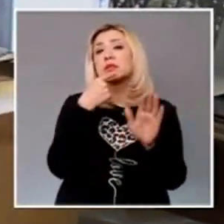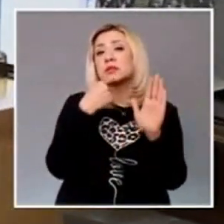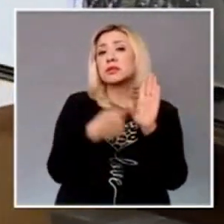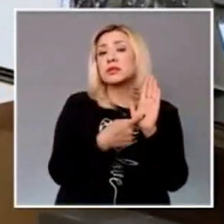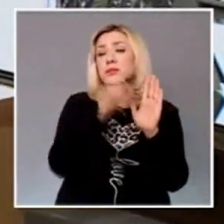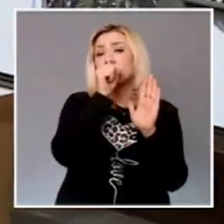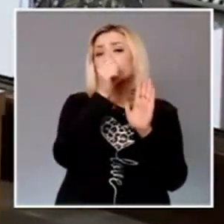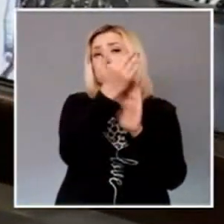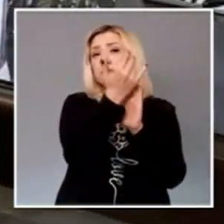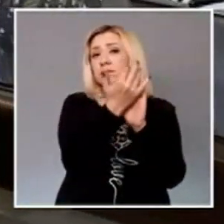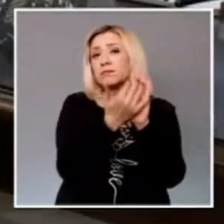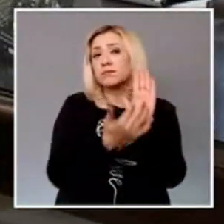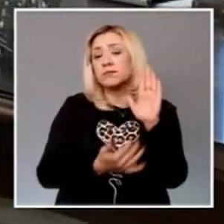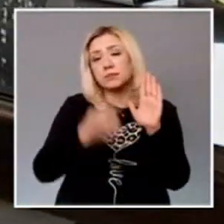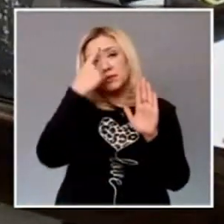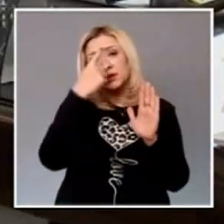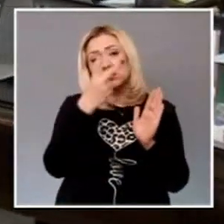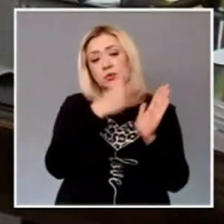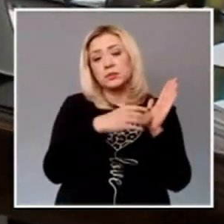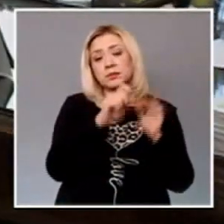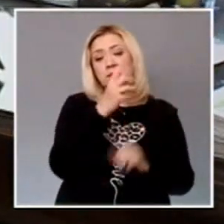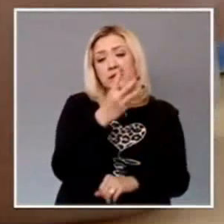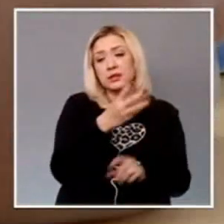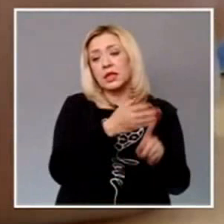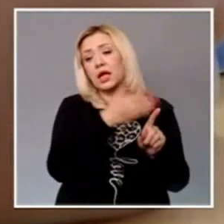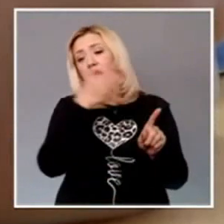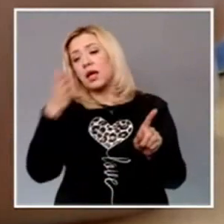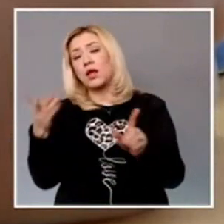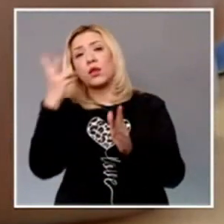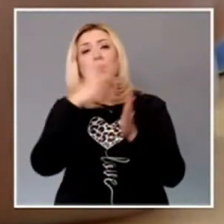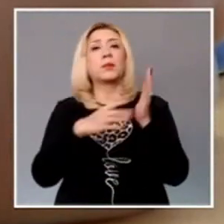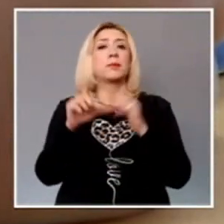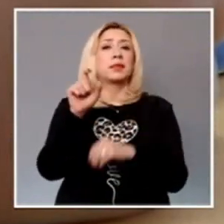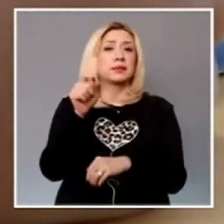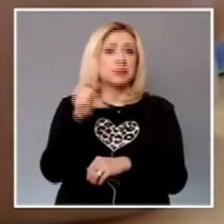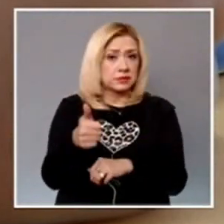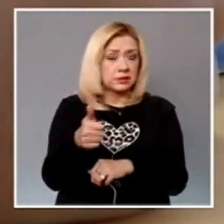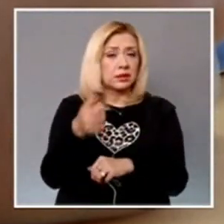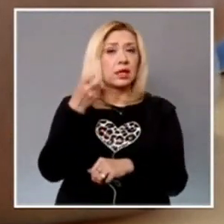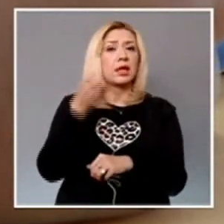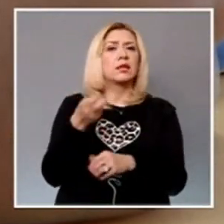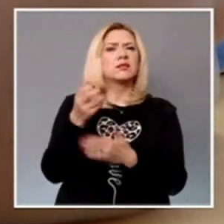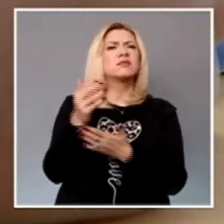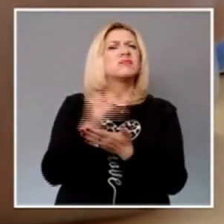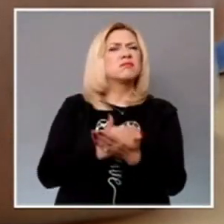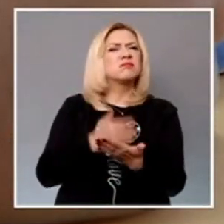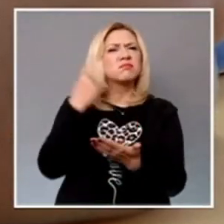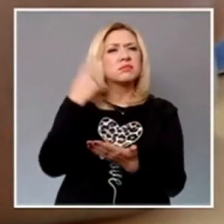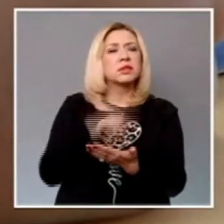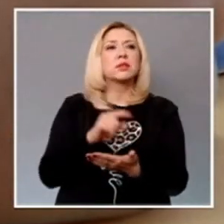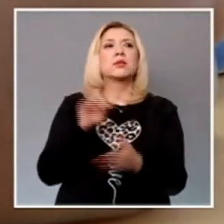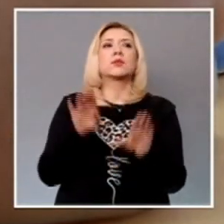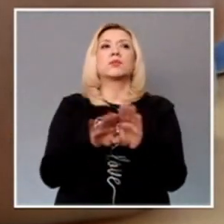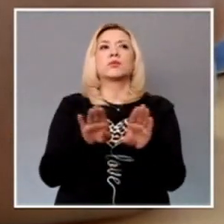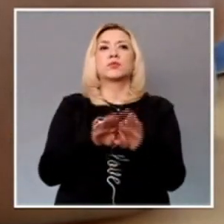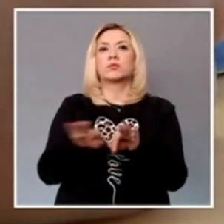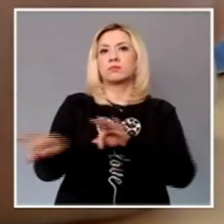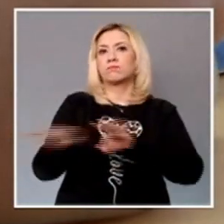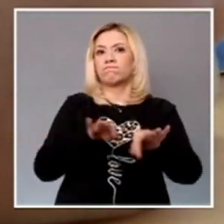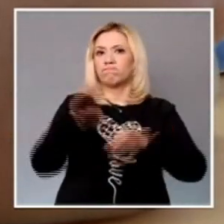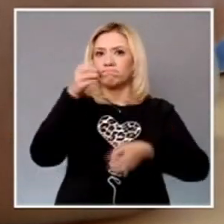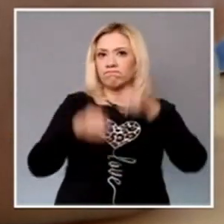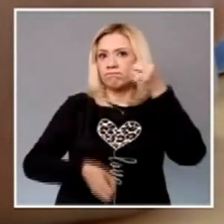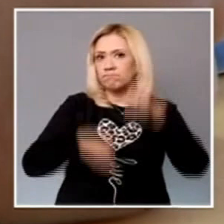periodo 2023-2026. Dichos recursos se enfocaron al fortalecimiento de la función jurisdiccional, que implicó la